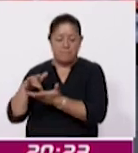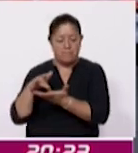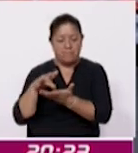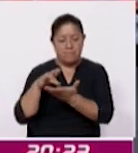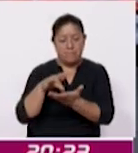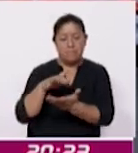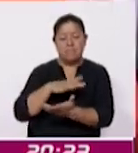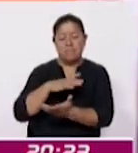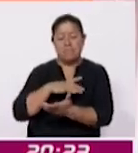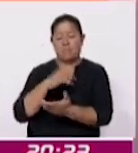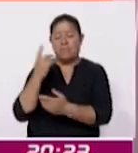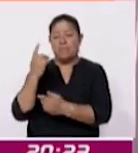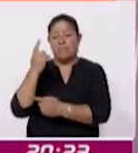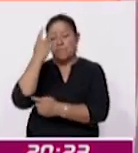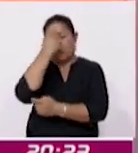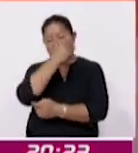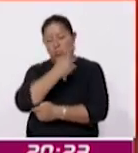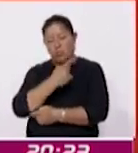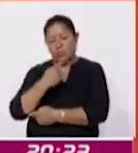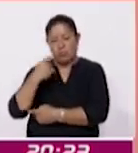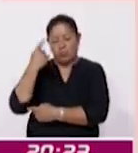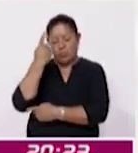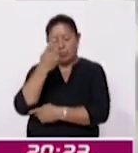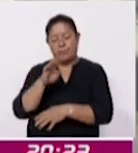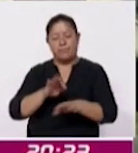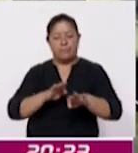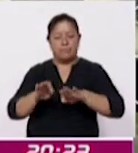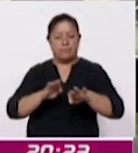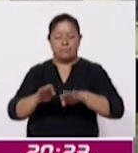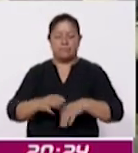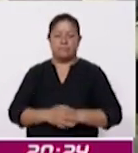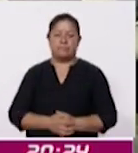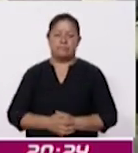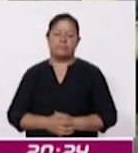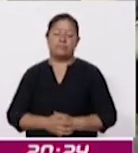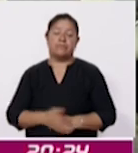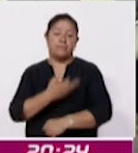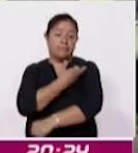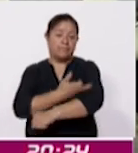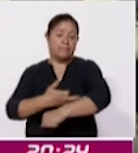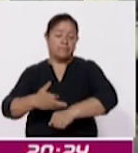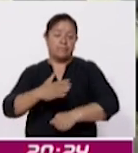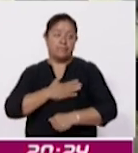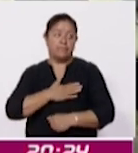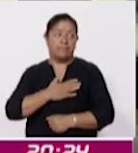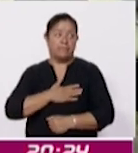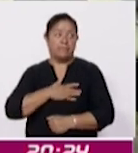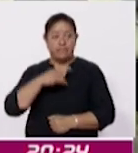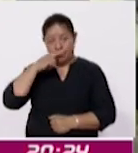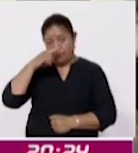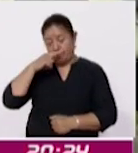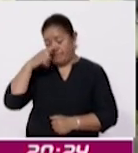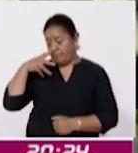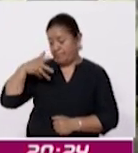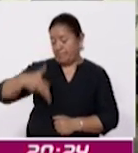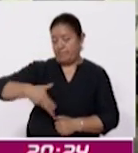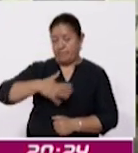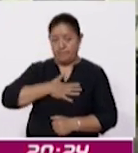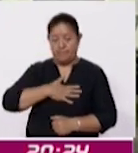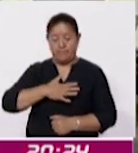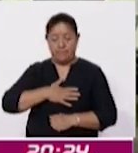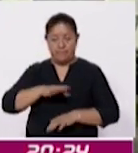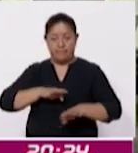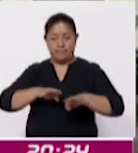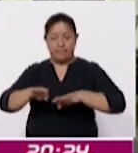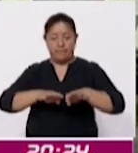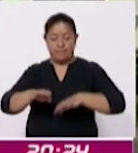inquietante, pero satisfactoria jornada de trabajo. Pues mi familia está muy orgullosa de mí, de esta gran labor que